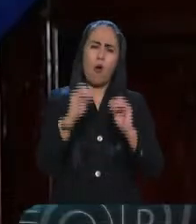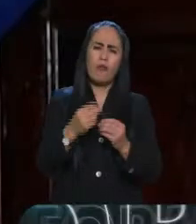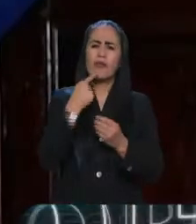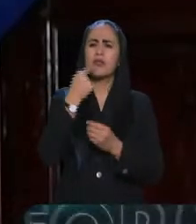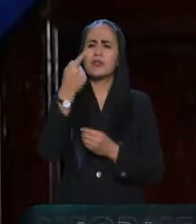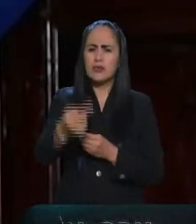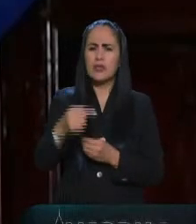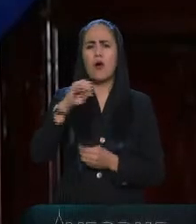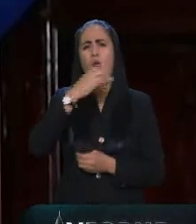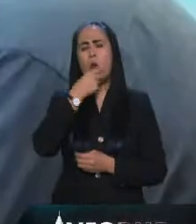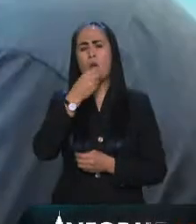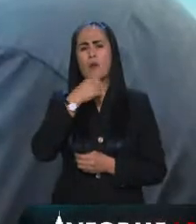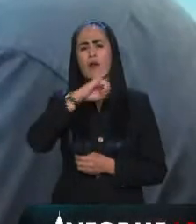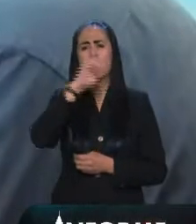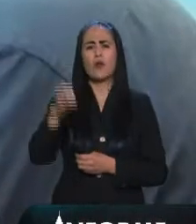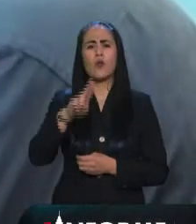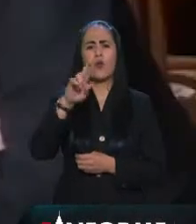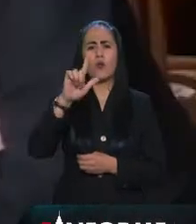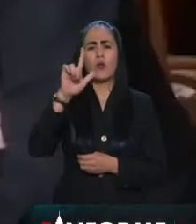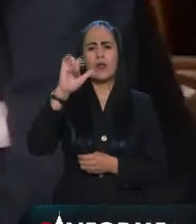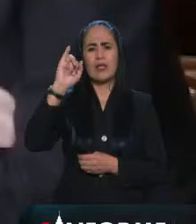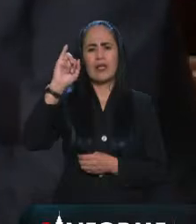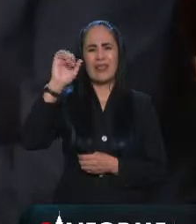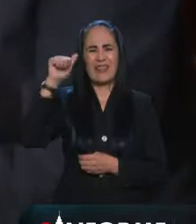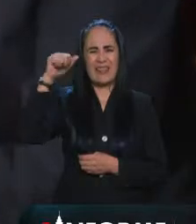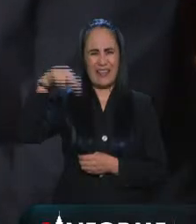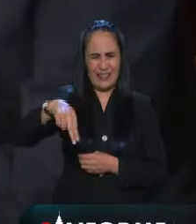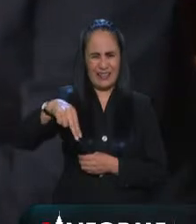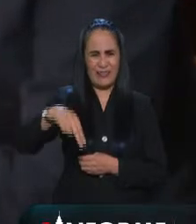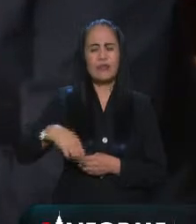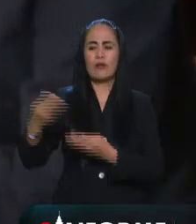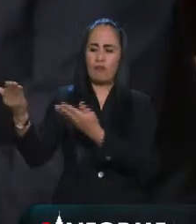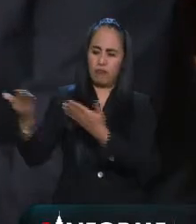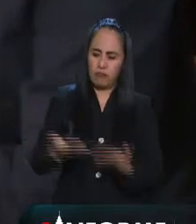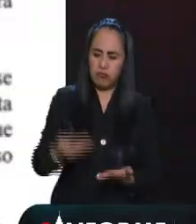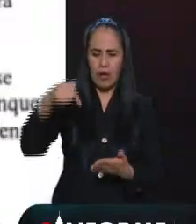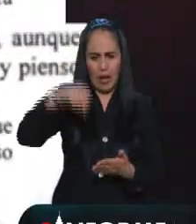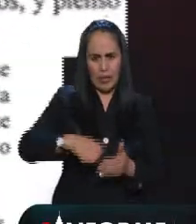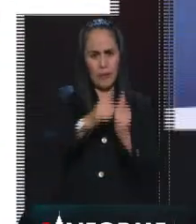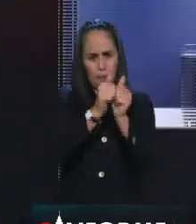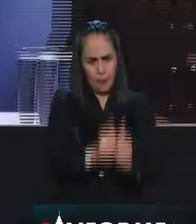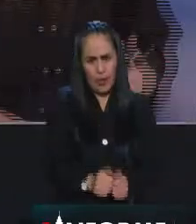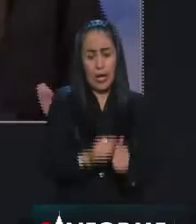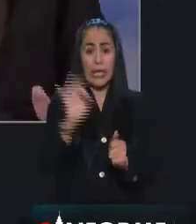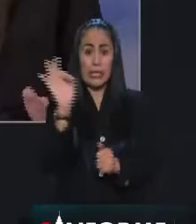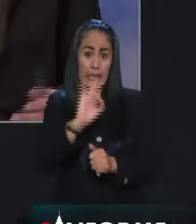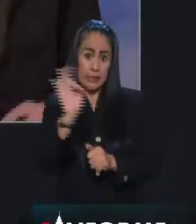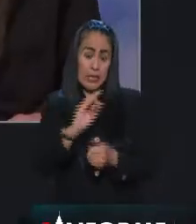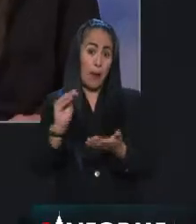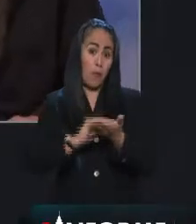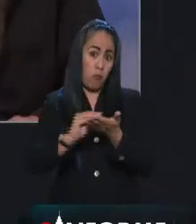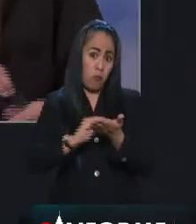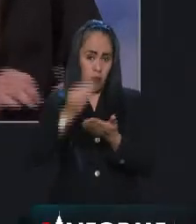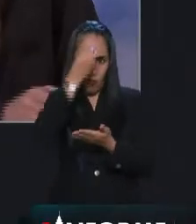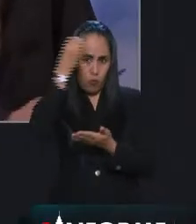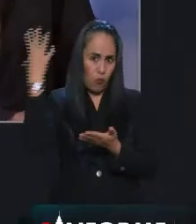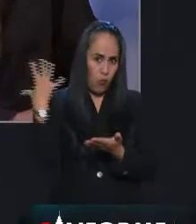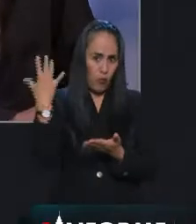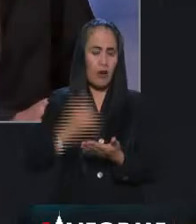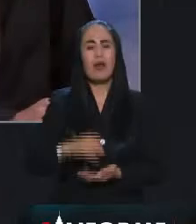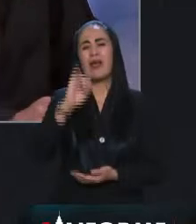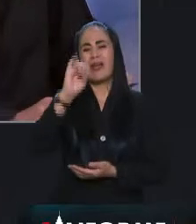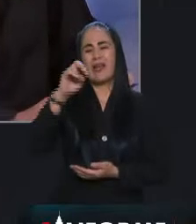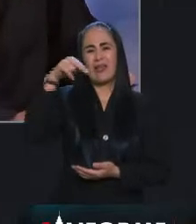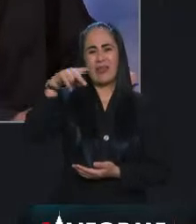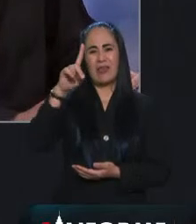político a Julian Assange en nuestro país en caso de que fuera indultado es decir solicitó de hecho el indulto